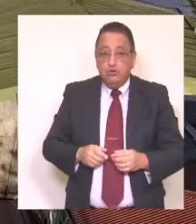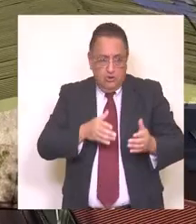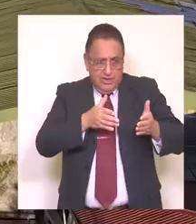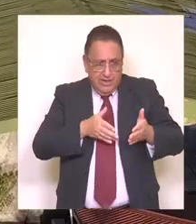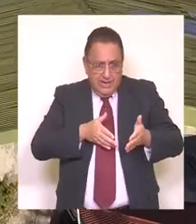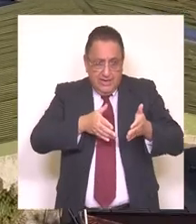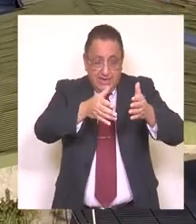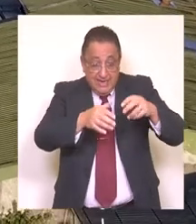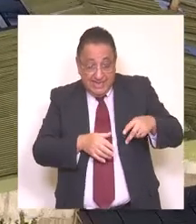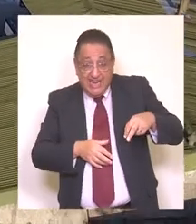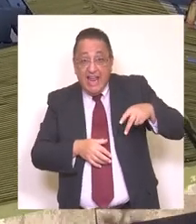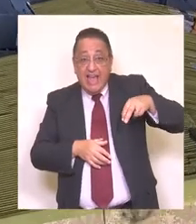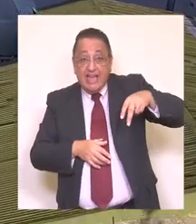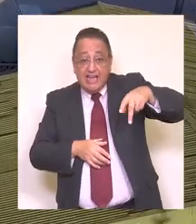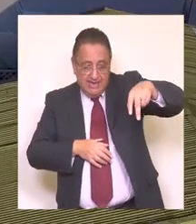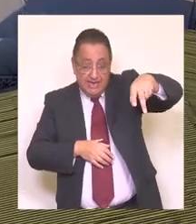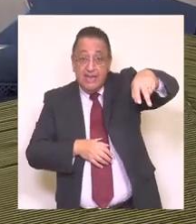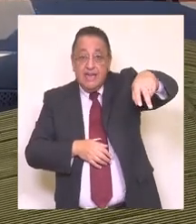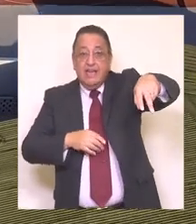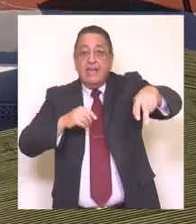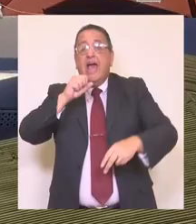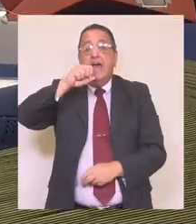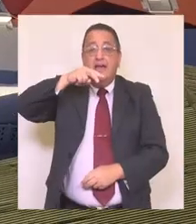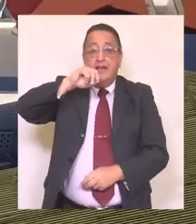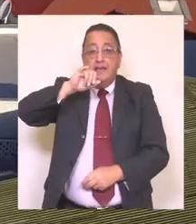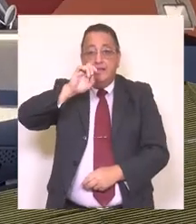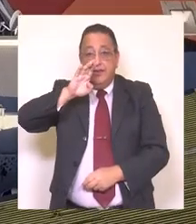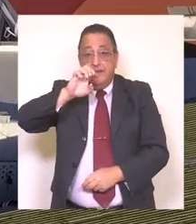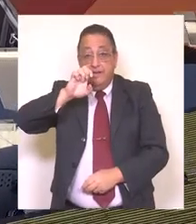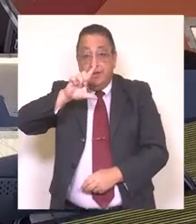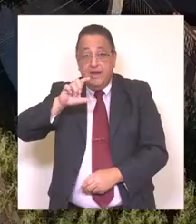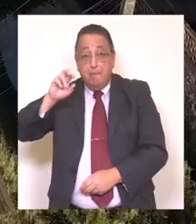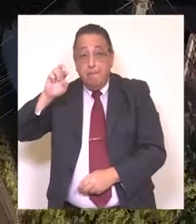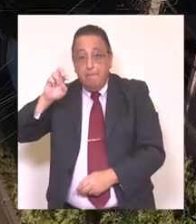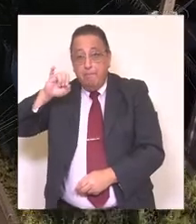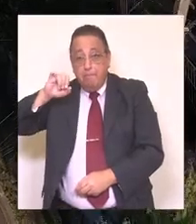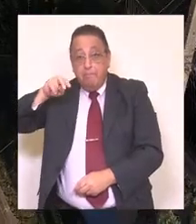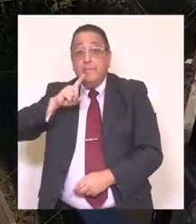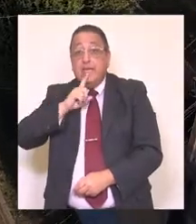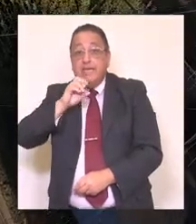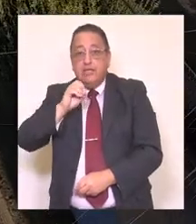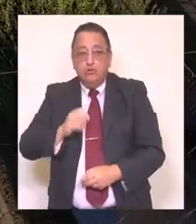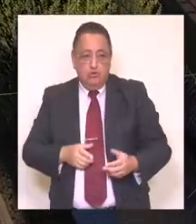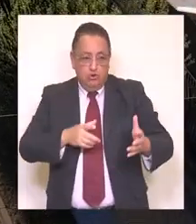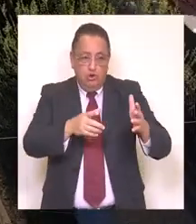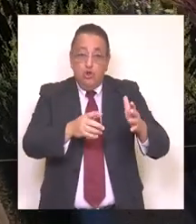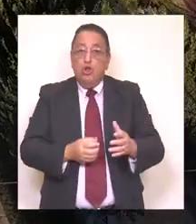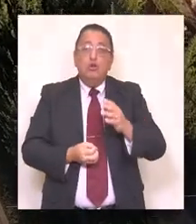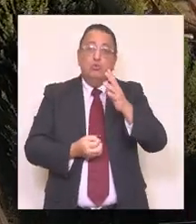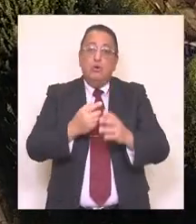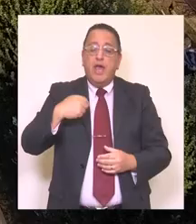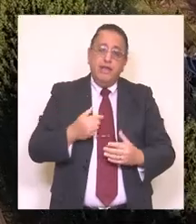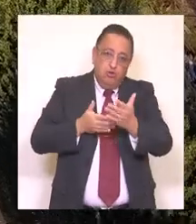logramos concretar la construcción y reposición de veredas en Calle Aníbal Pinto, por donde comenzamos